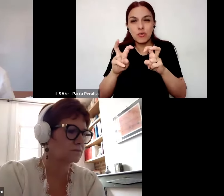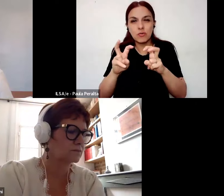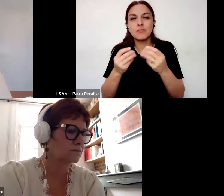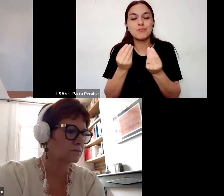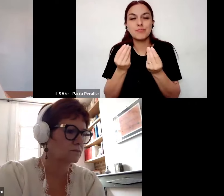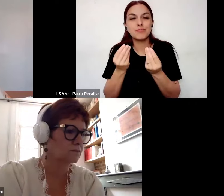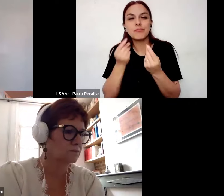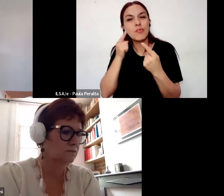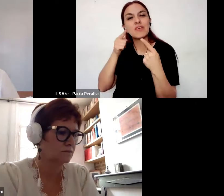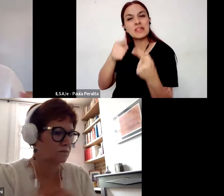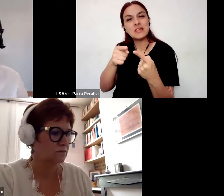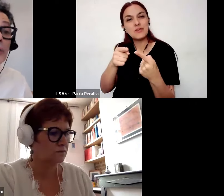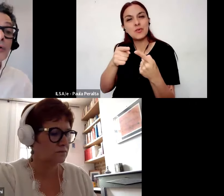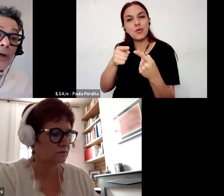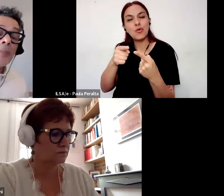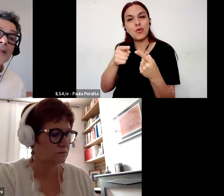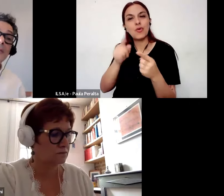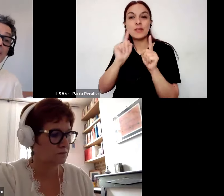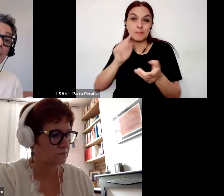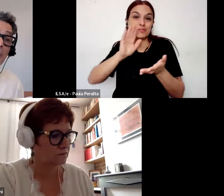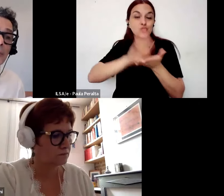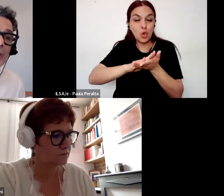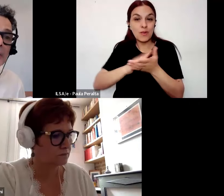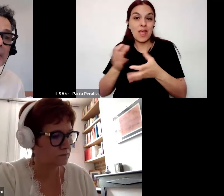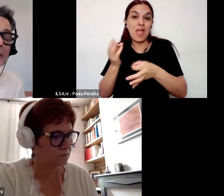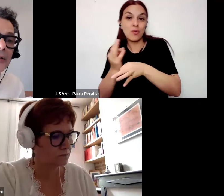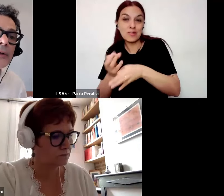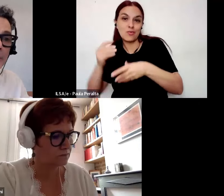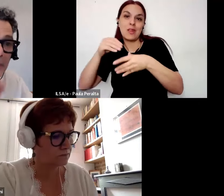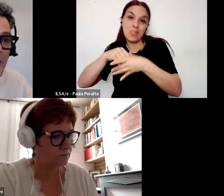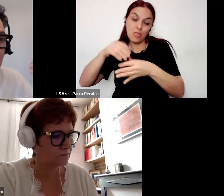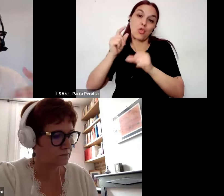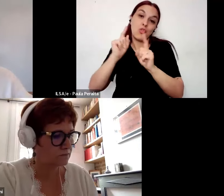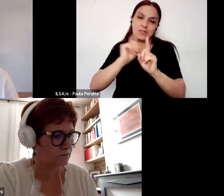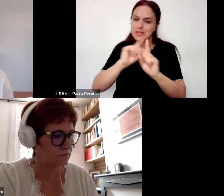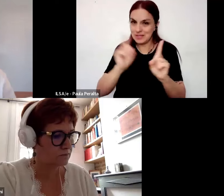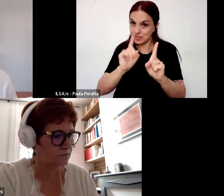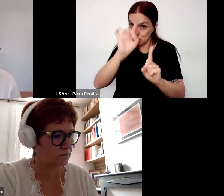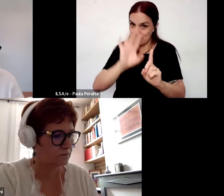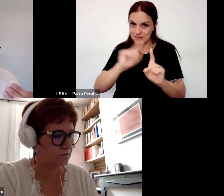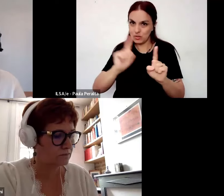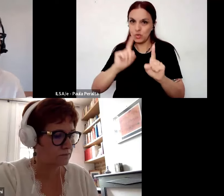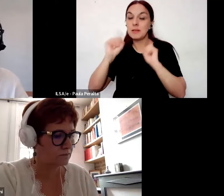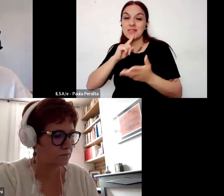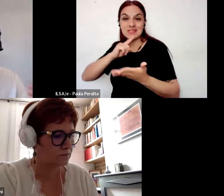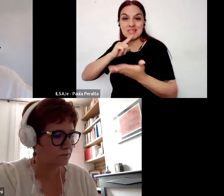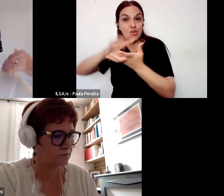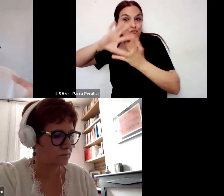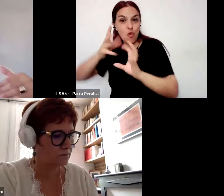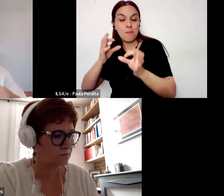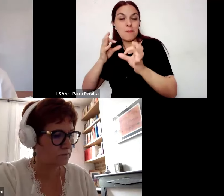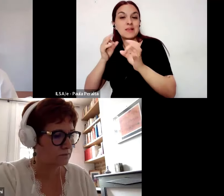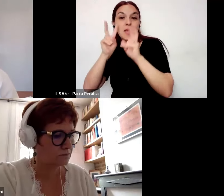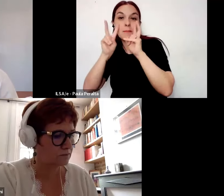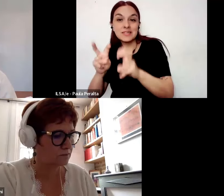y sobre la educación con la participación de los docentes sino también definir formas de investigación en y